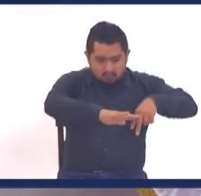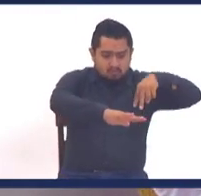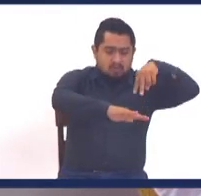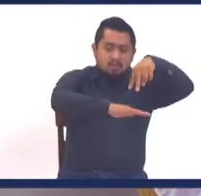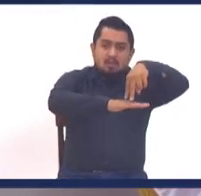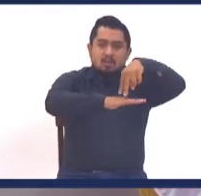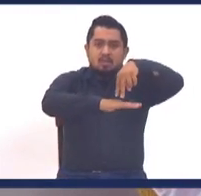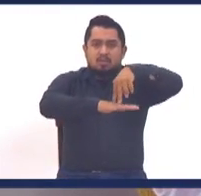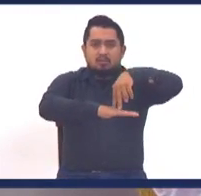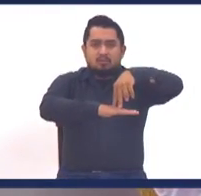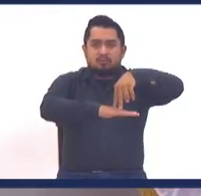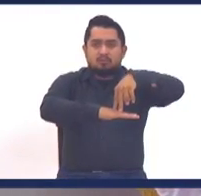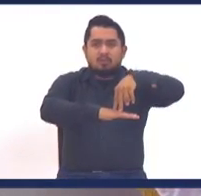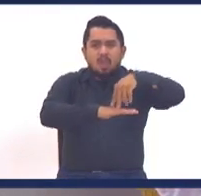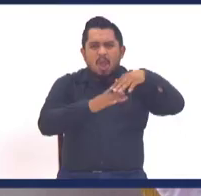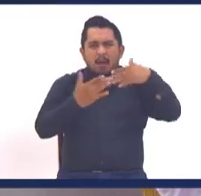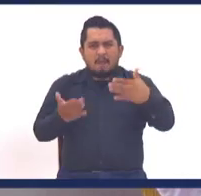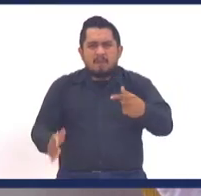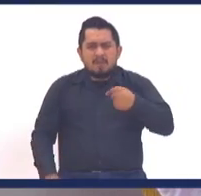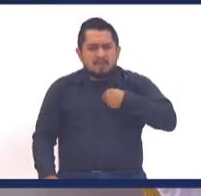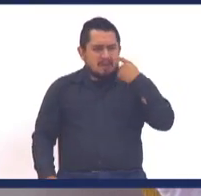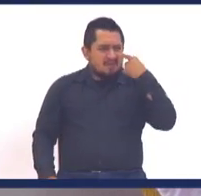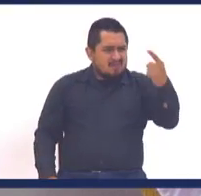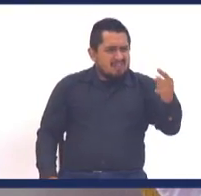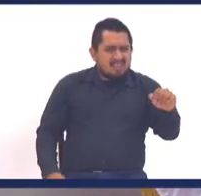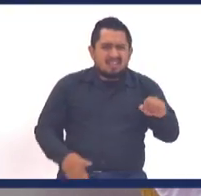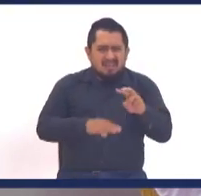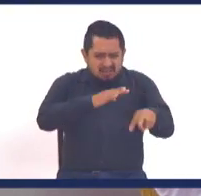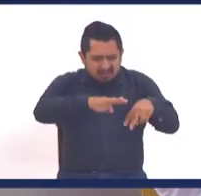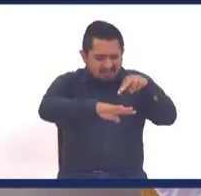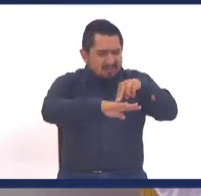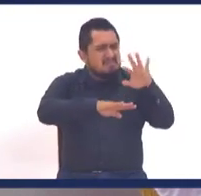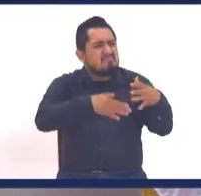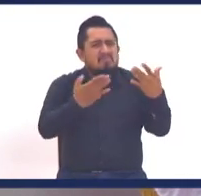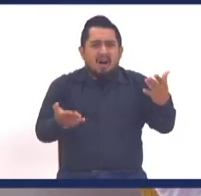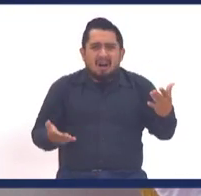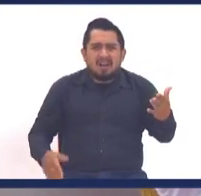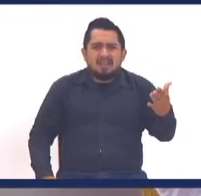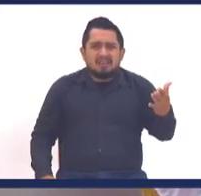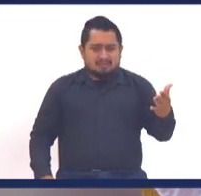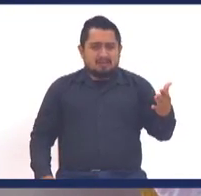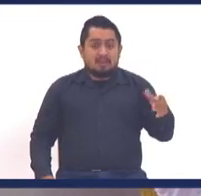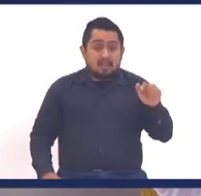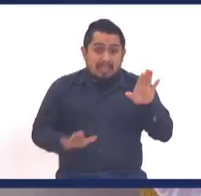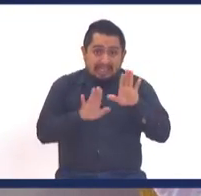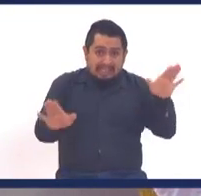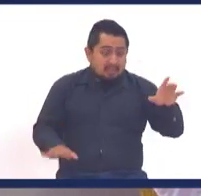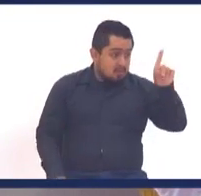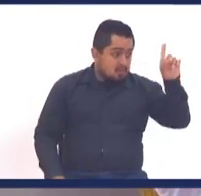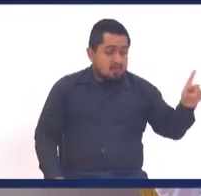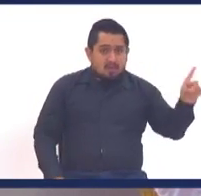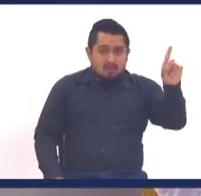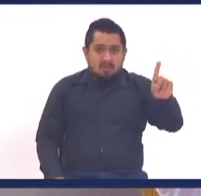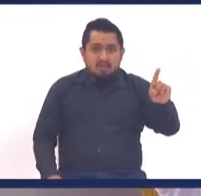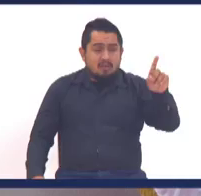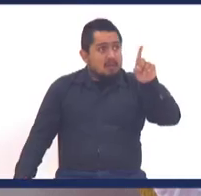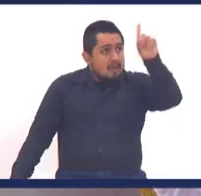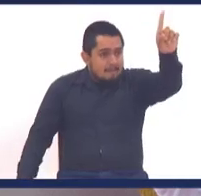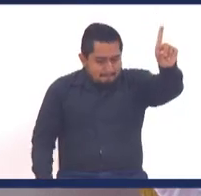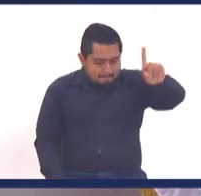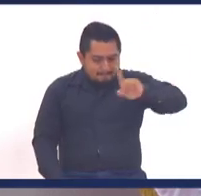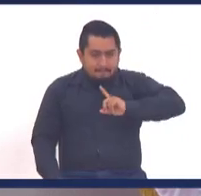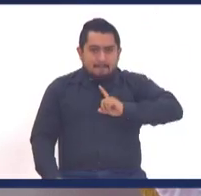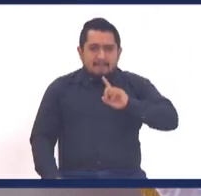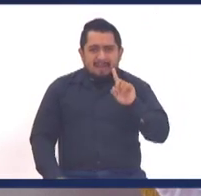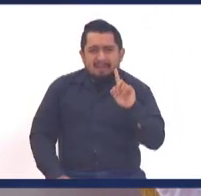resurrección. ¿Por qué me interesa a mí la resurrección de Cristo? Porque cuando Cristo me vivifica a mí,